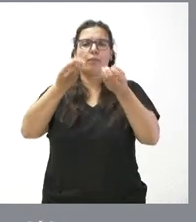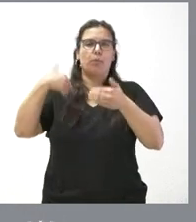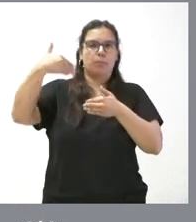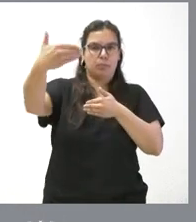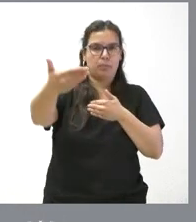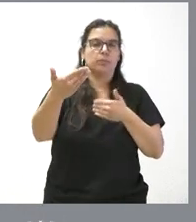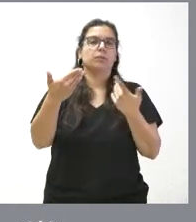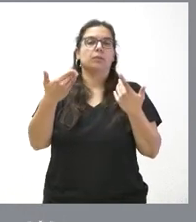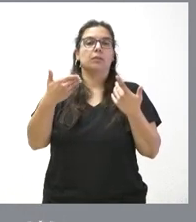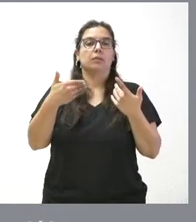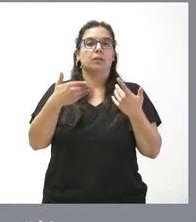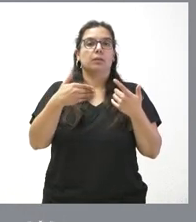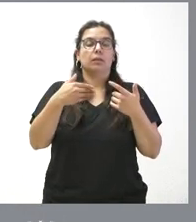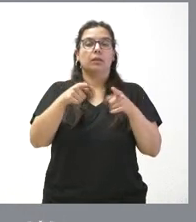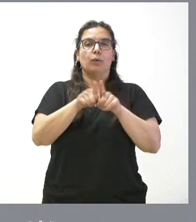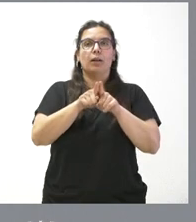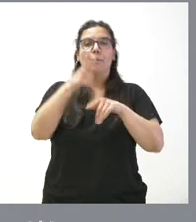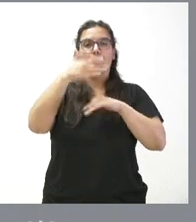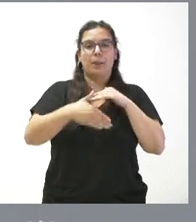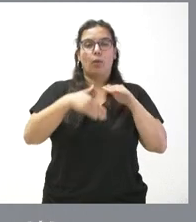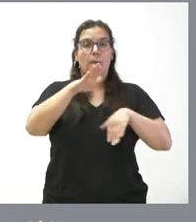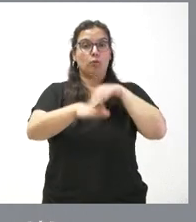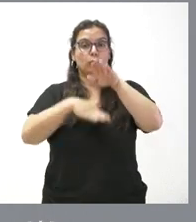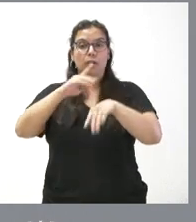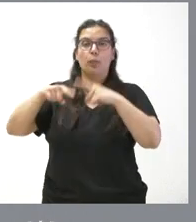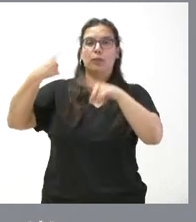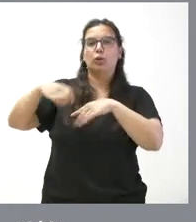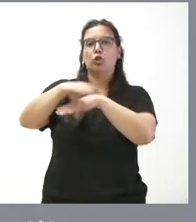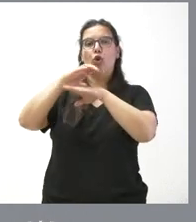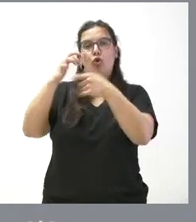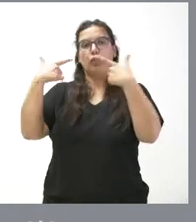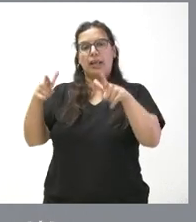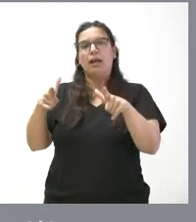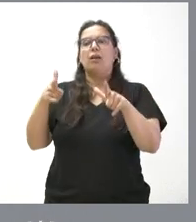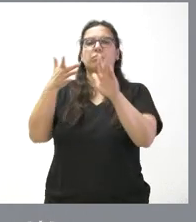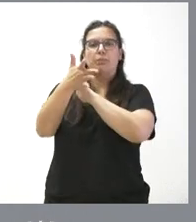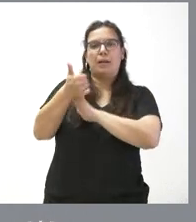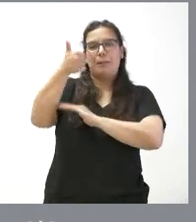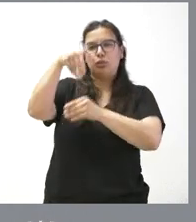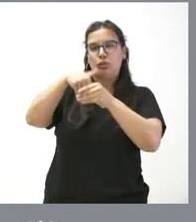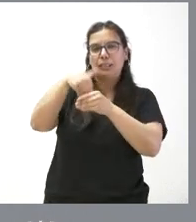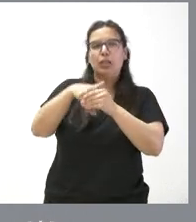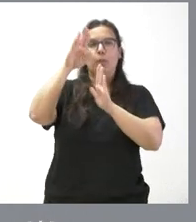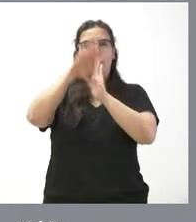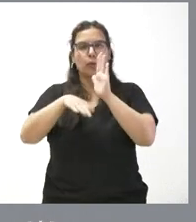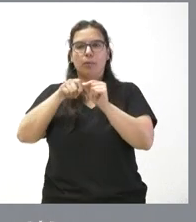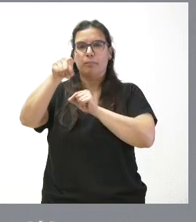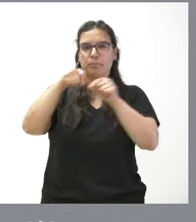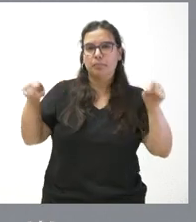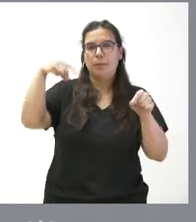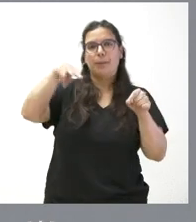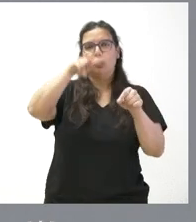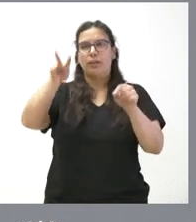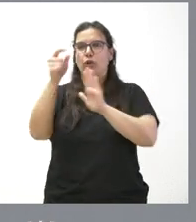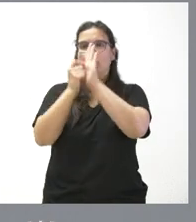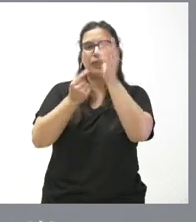medida que se van dando plazos, la consejería les podrá ir presentando los contenidos, el infograma, los metros cuadrados y las condiciones